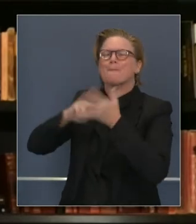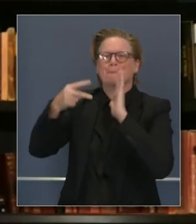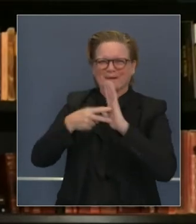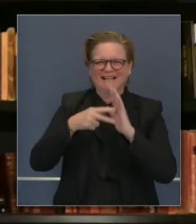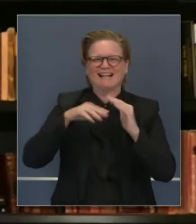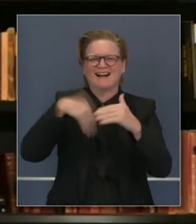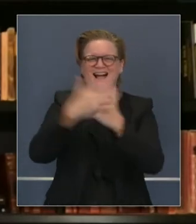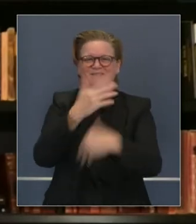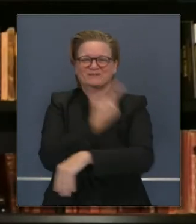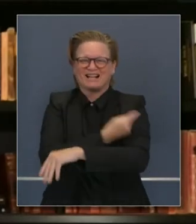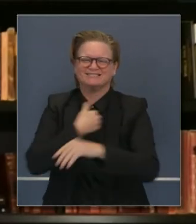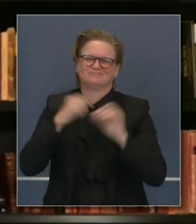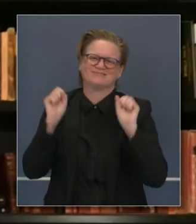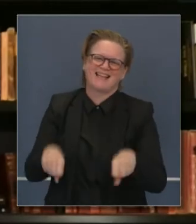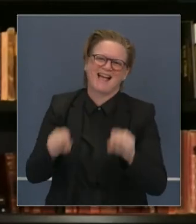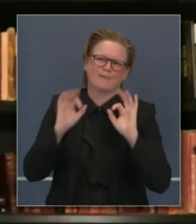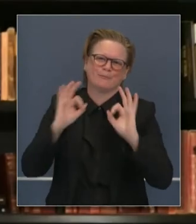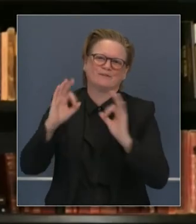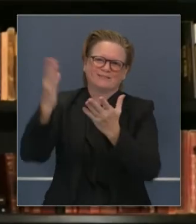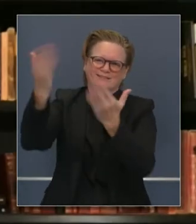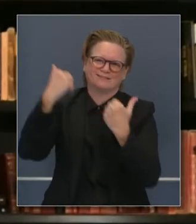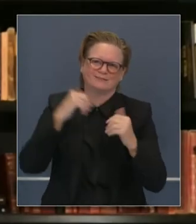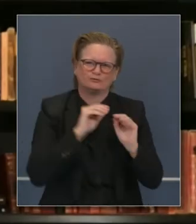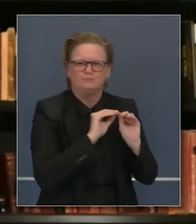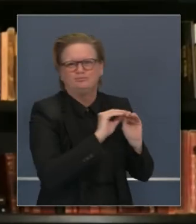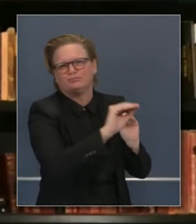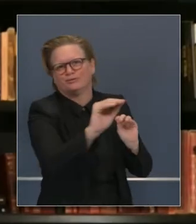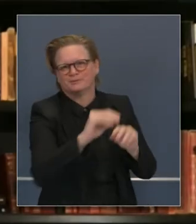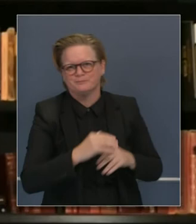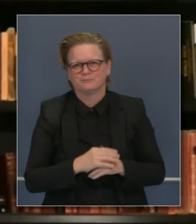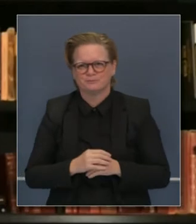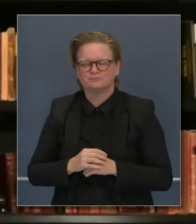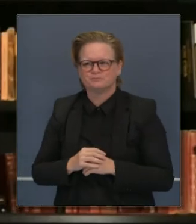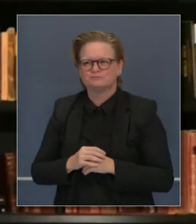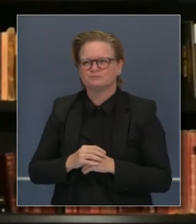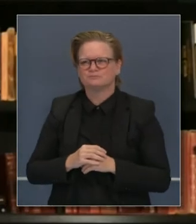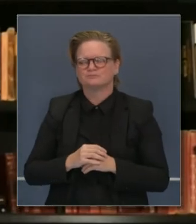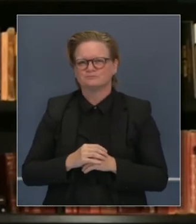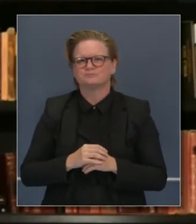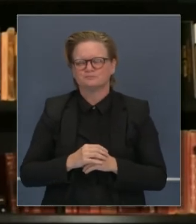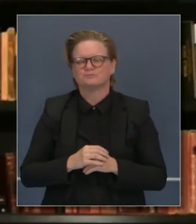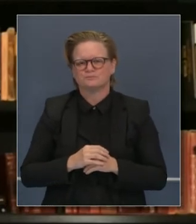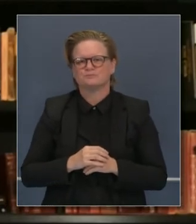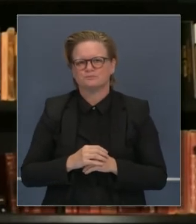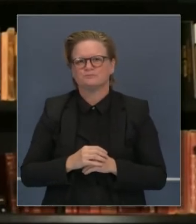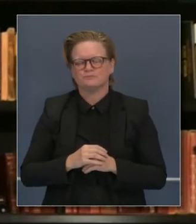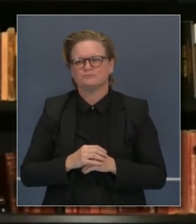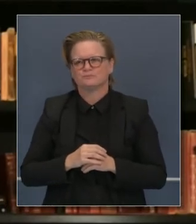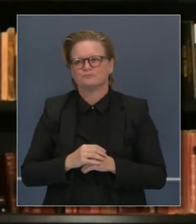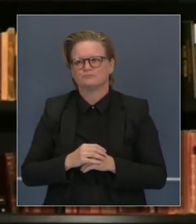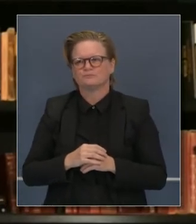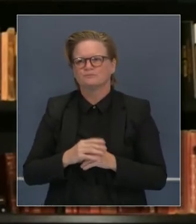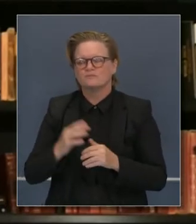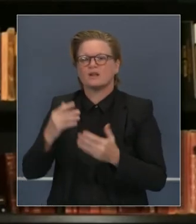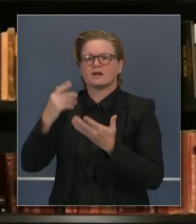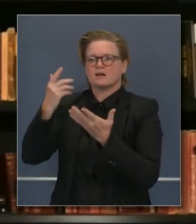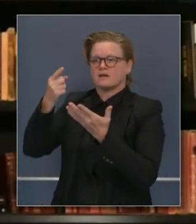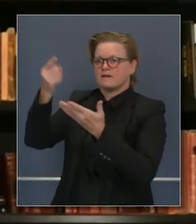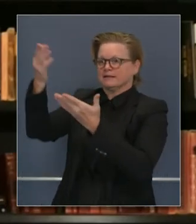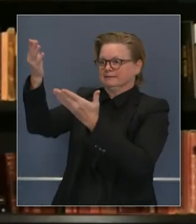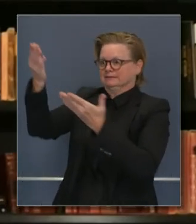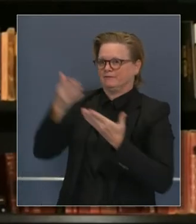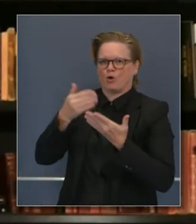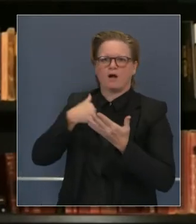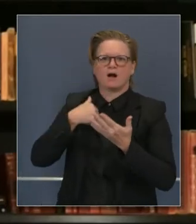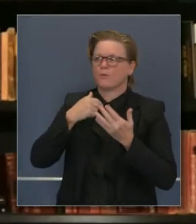suplementarlo. Y eso es lo que estamos haciendo como Estado. Y ya hemos obtenido, solo estamos esperando la entrega de esas